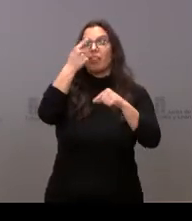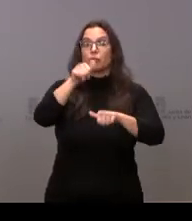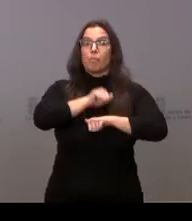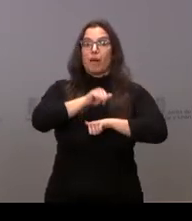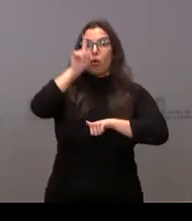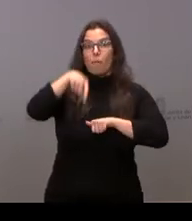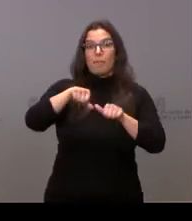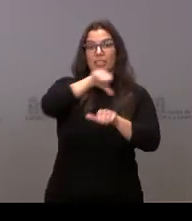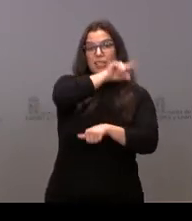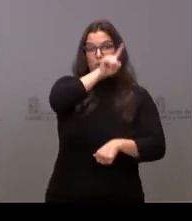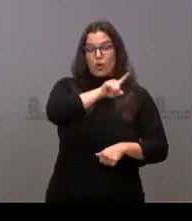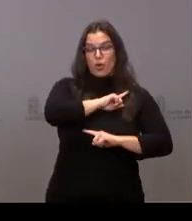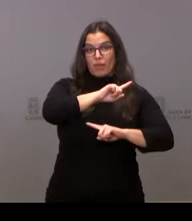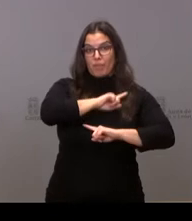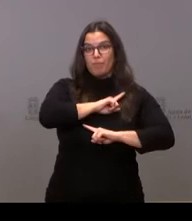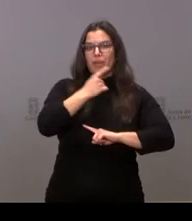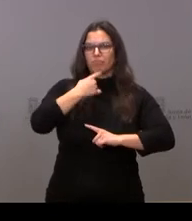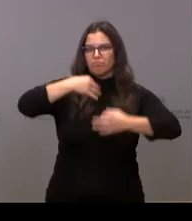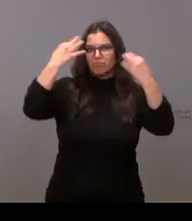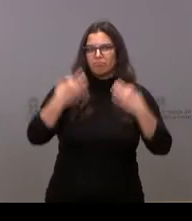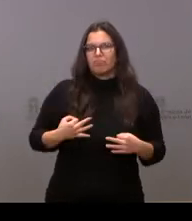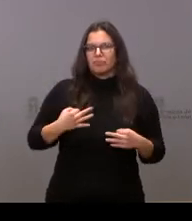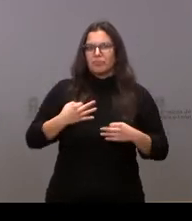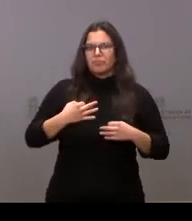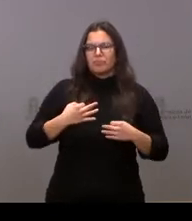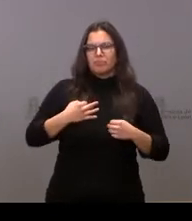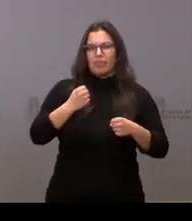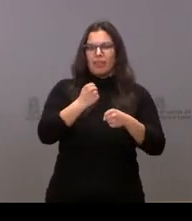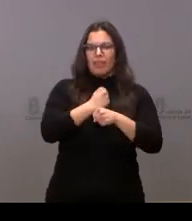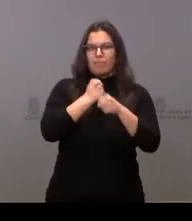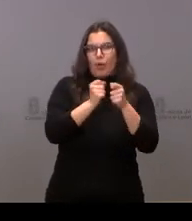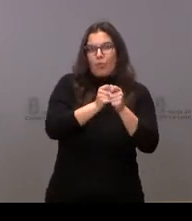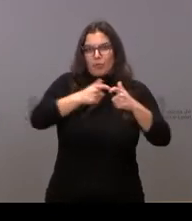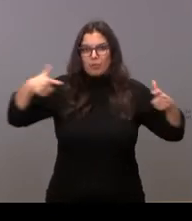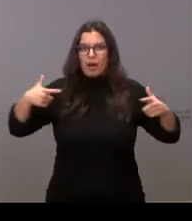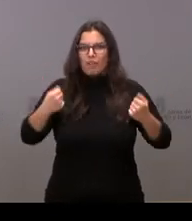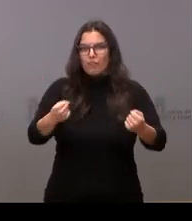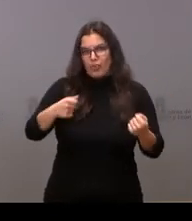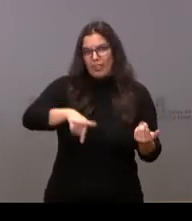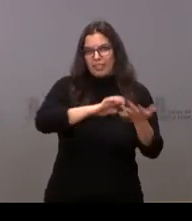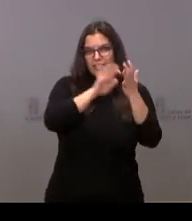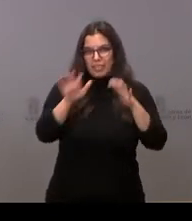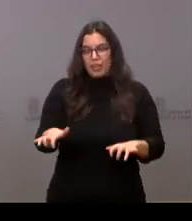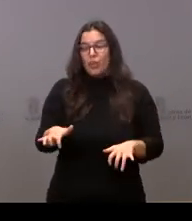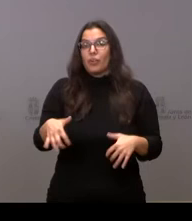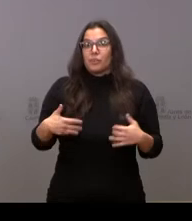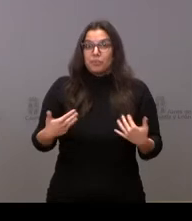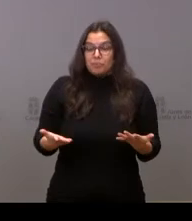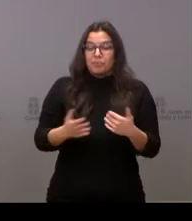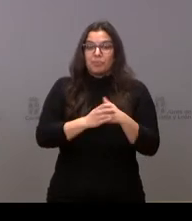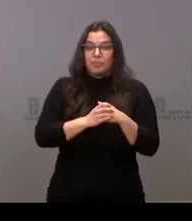de noviembre que ratifican la fuerte recuperación del empleo en Castilla y León. Decir que